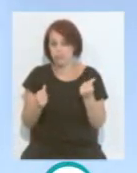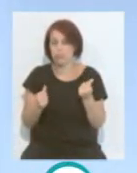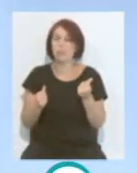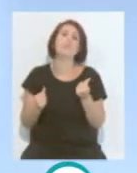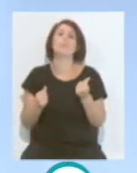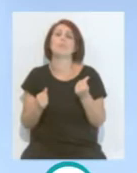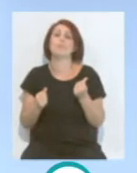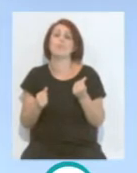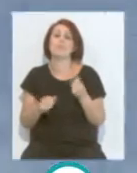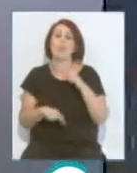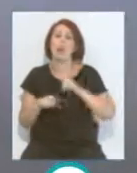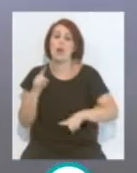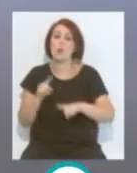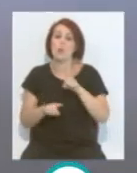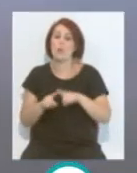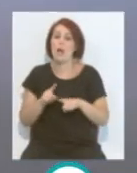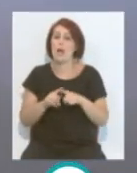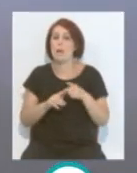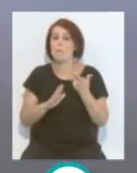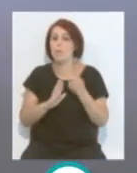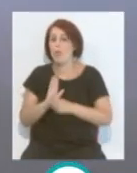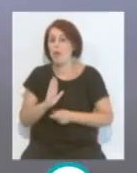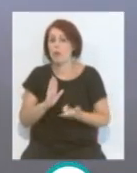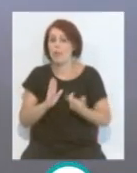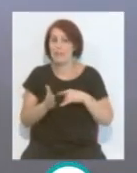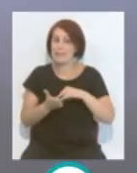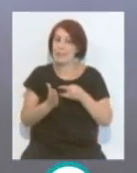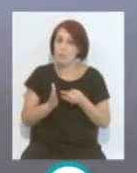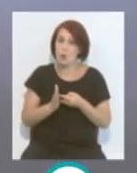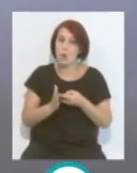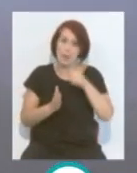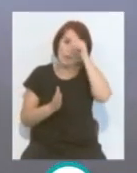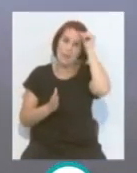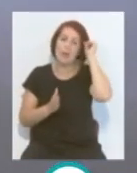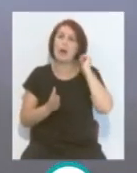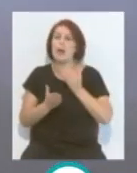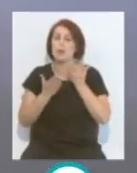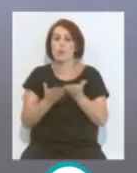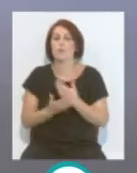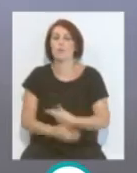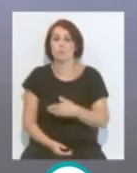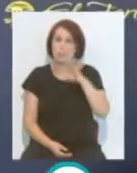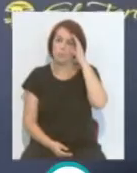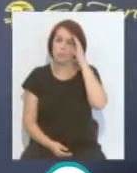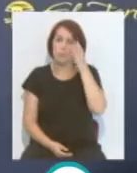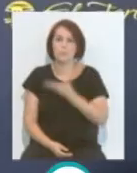palabra, alguna de las condiciones que tiene el técnico Álvaro Cervera. Escuchamos a Pereira.